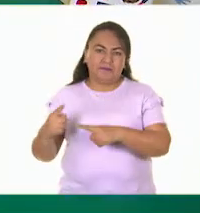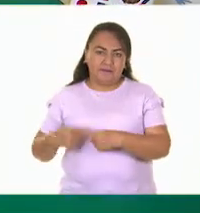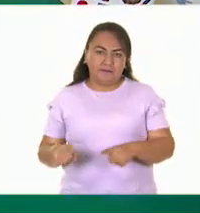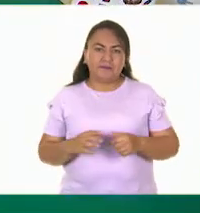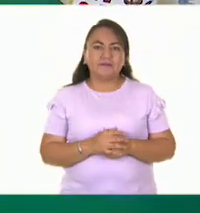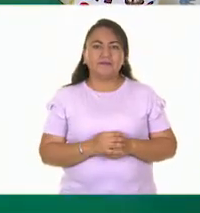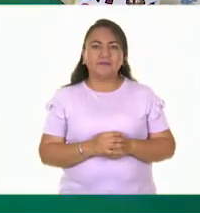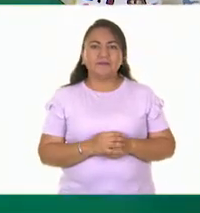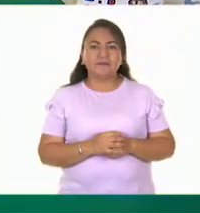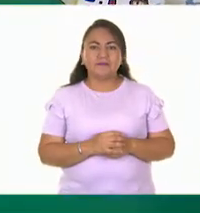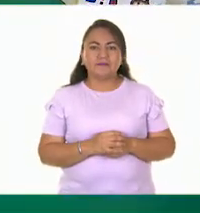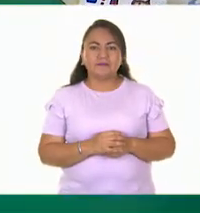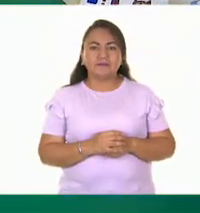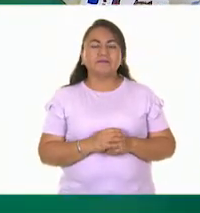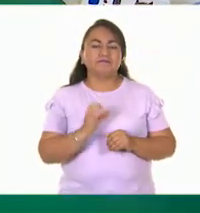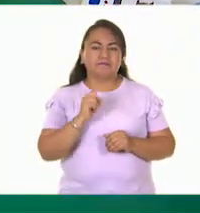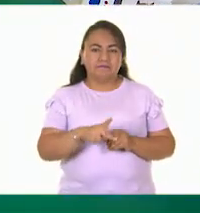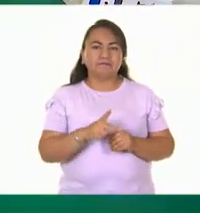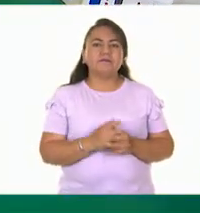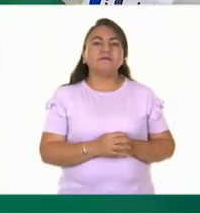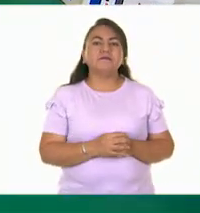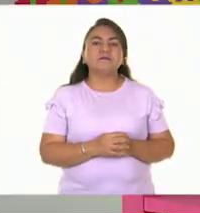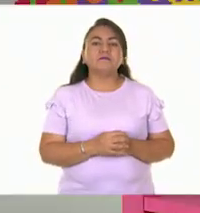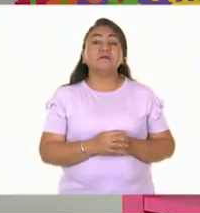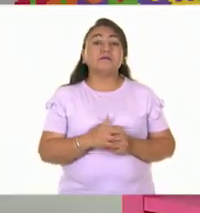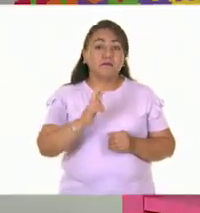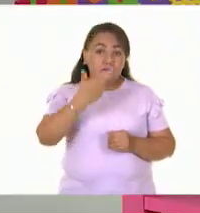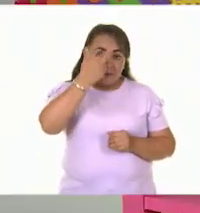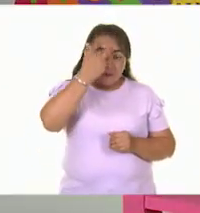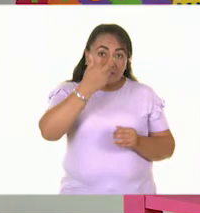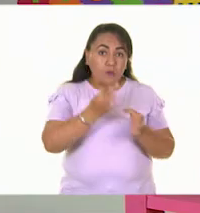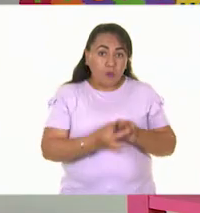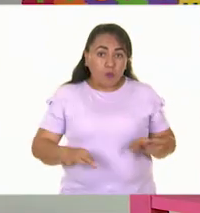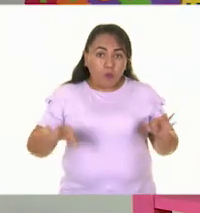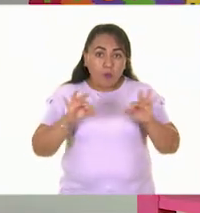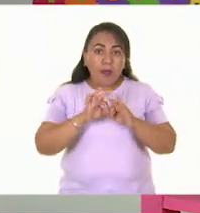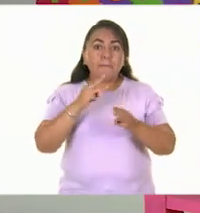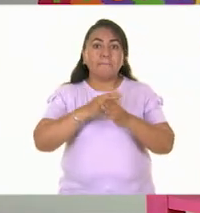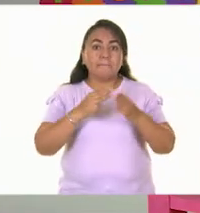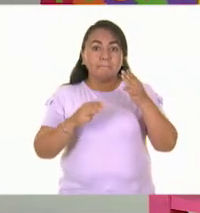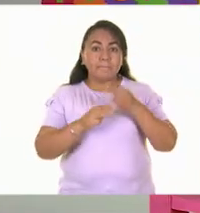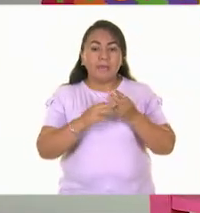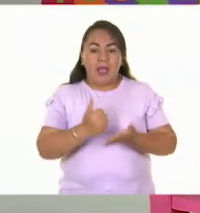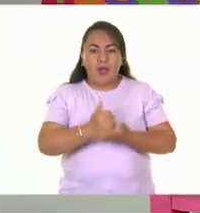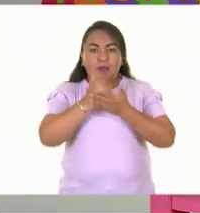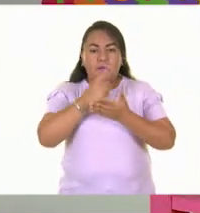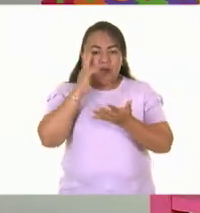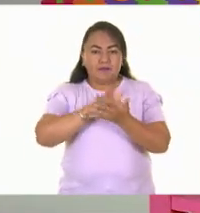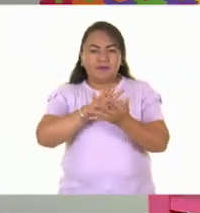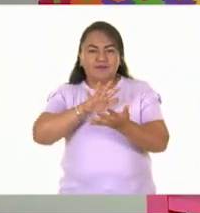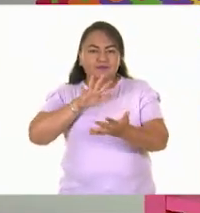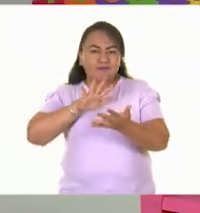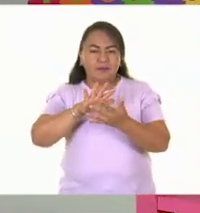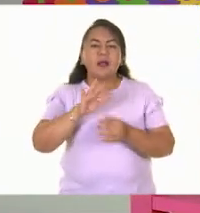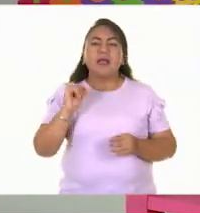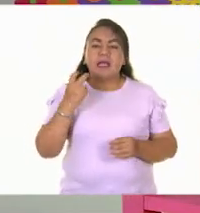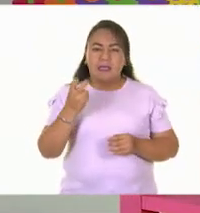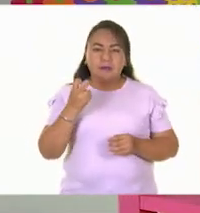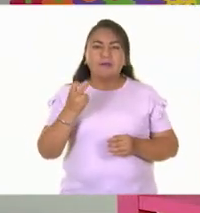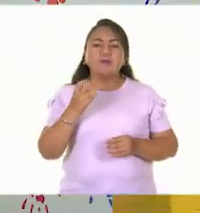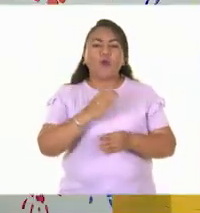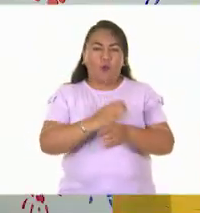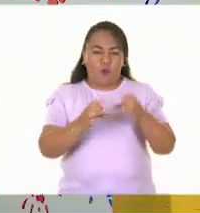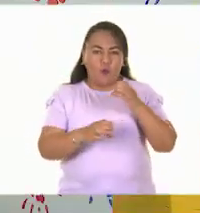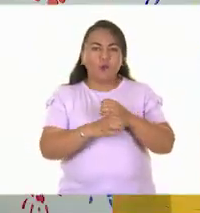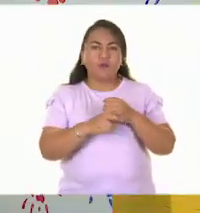técnica. Perfecto. Acordense, lo principal es tener materiales que nos puedan dar texturas. Texturas, es decir, unos objetos,